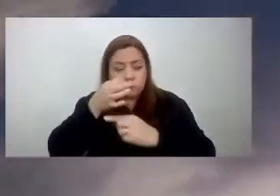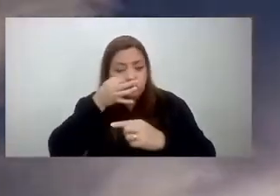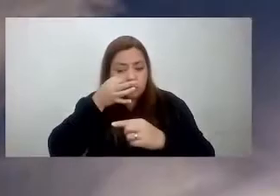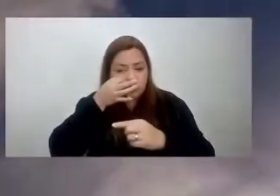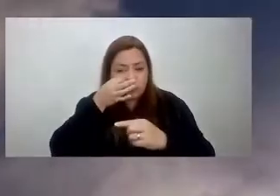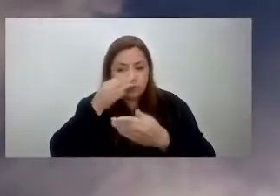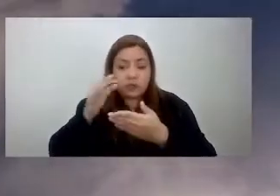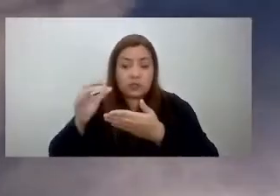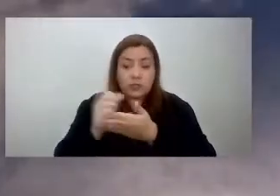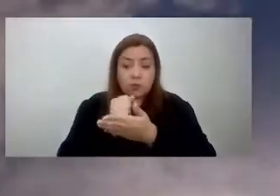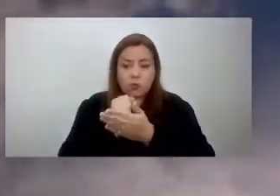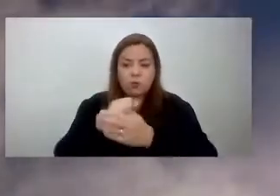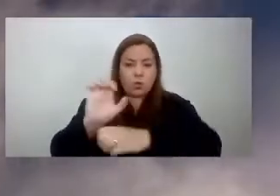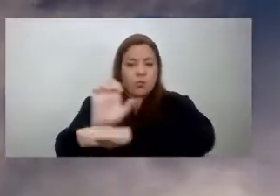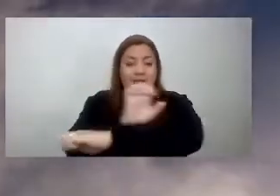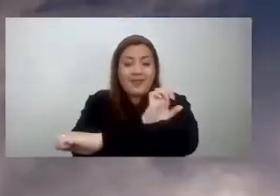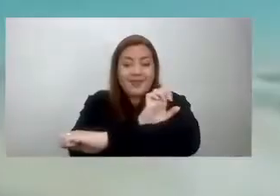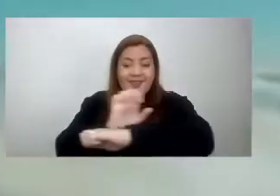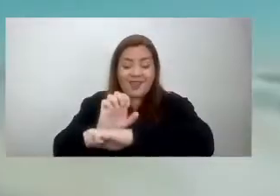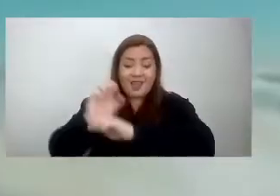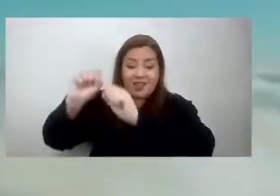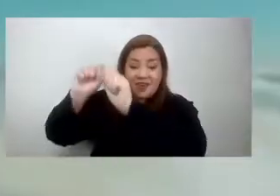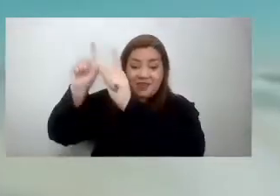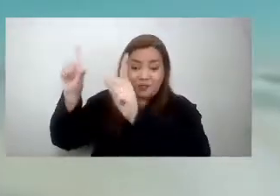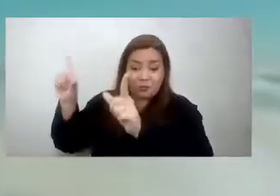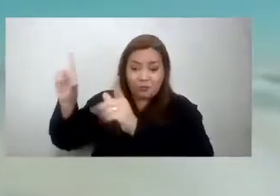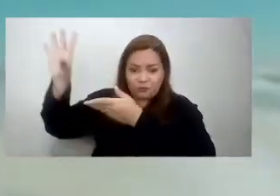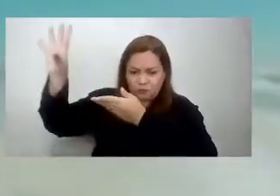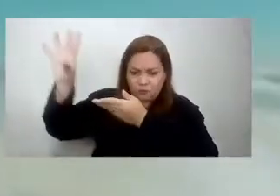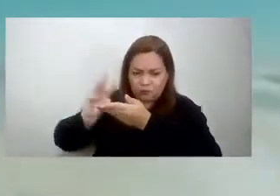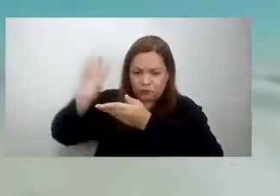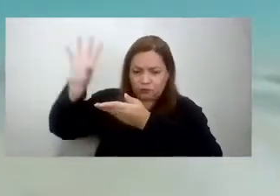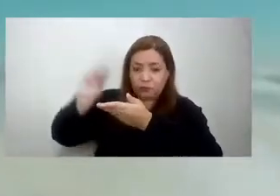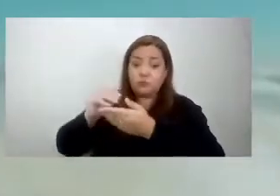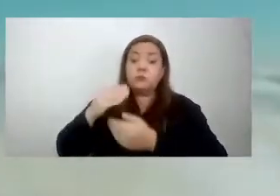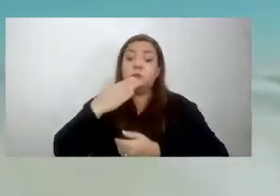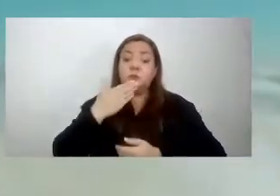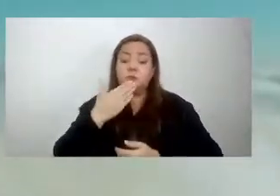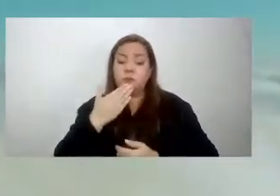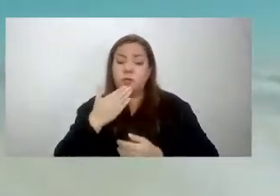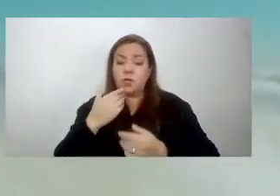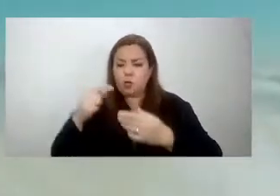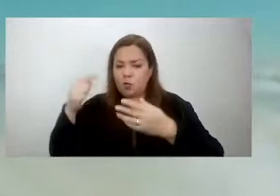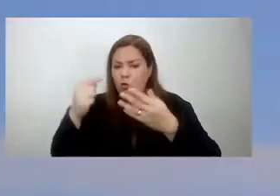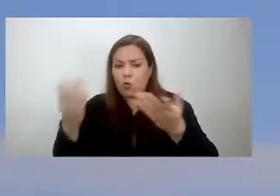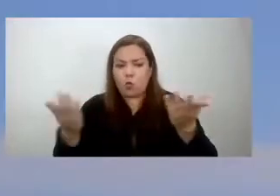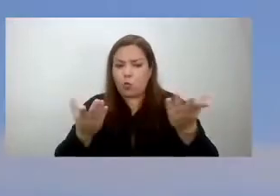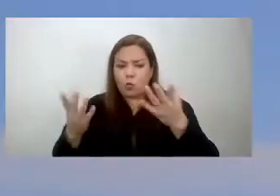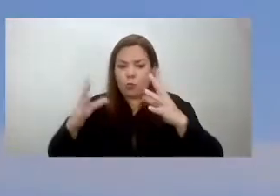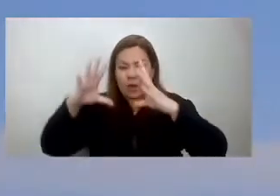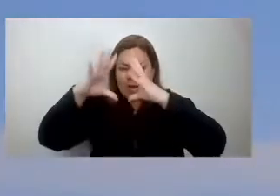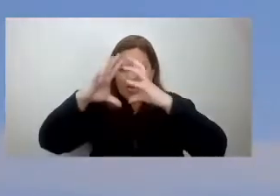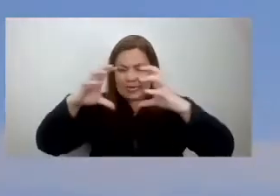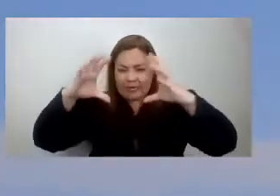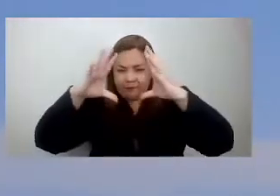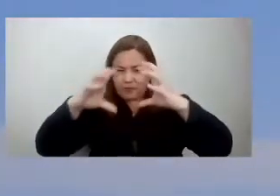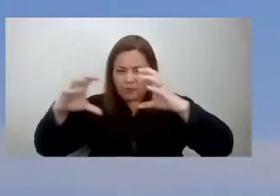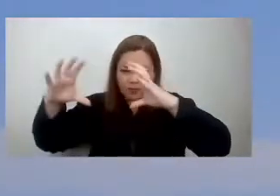recurso energético solar y el comportamiento entonces de la neblina